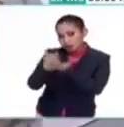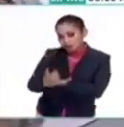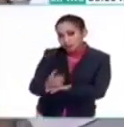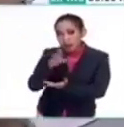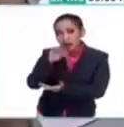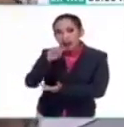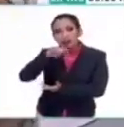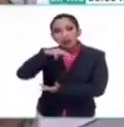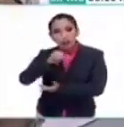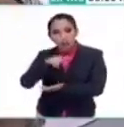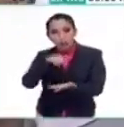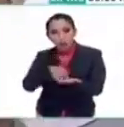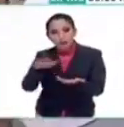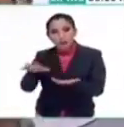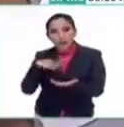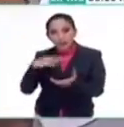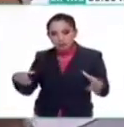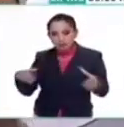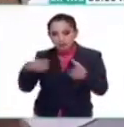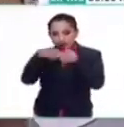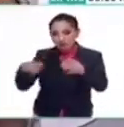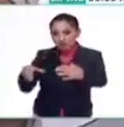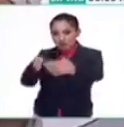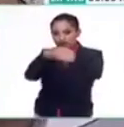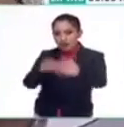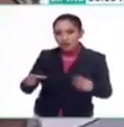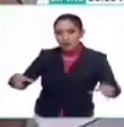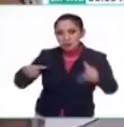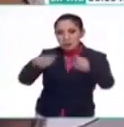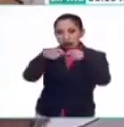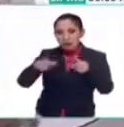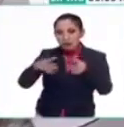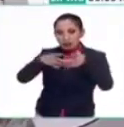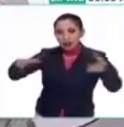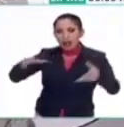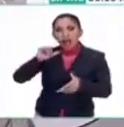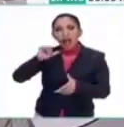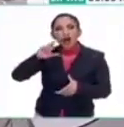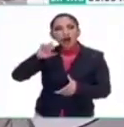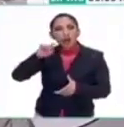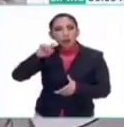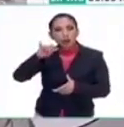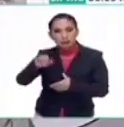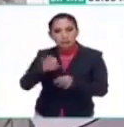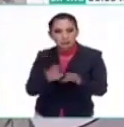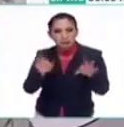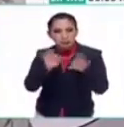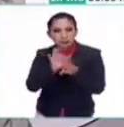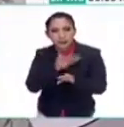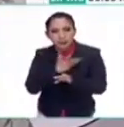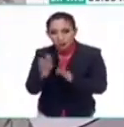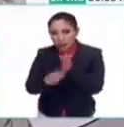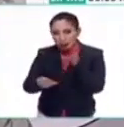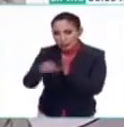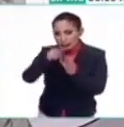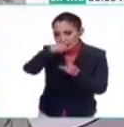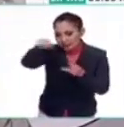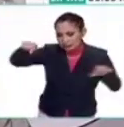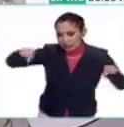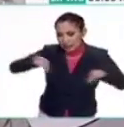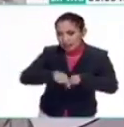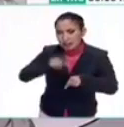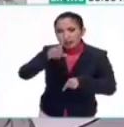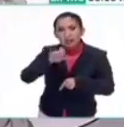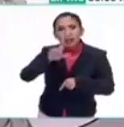Cantona también tiene una acrópolis, una serie de pirámides muy grandes, muy importantes, y tiene una plaza que es la Plaza de la